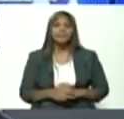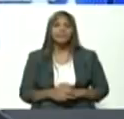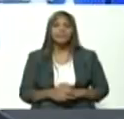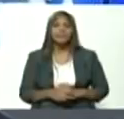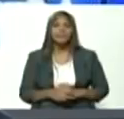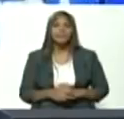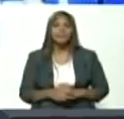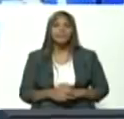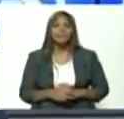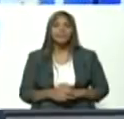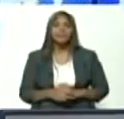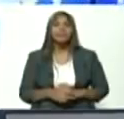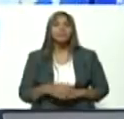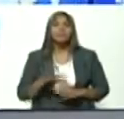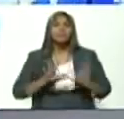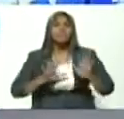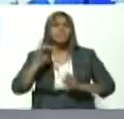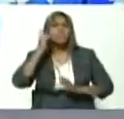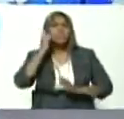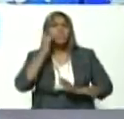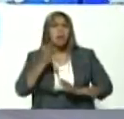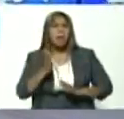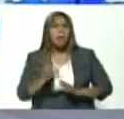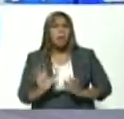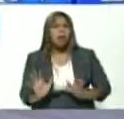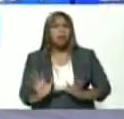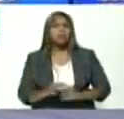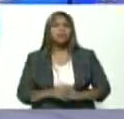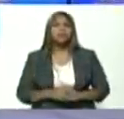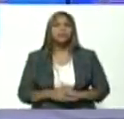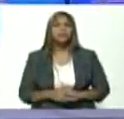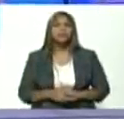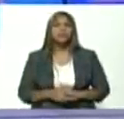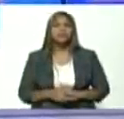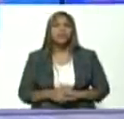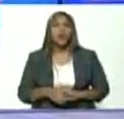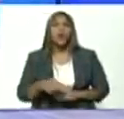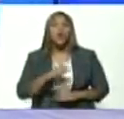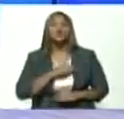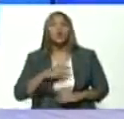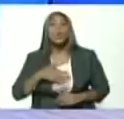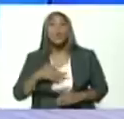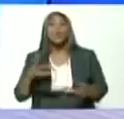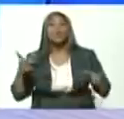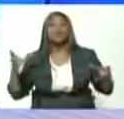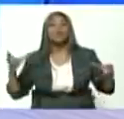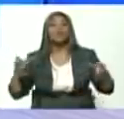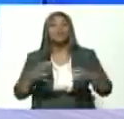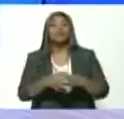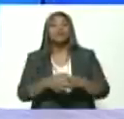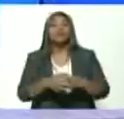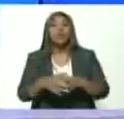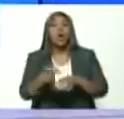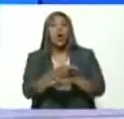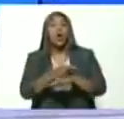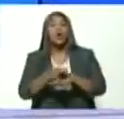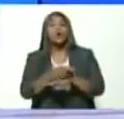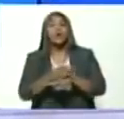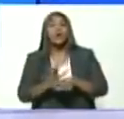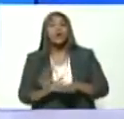máximo quince días nosotros podamos hacer una reunión de gobierno